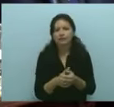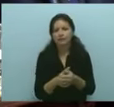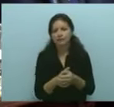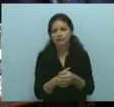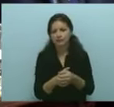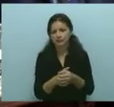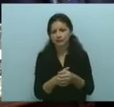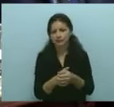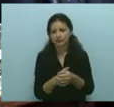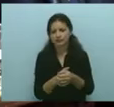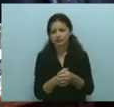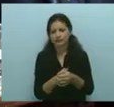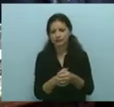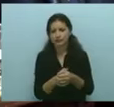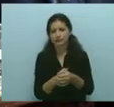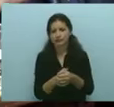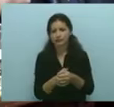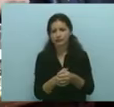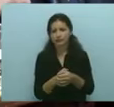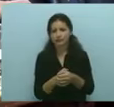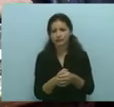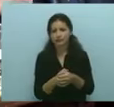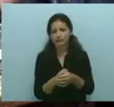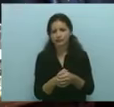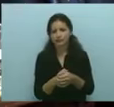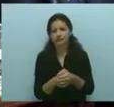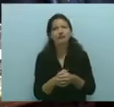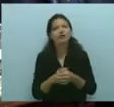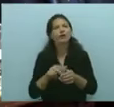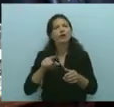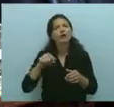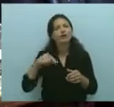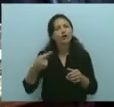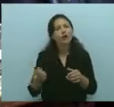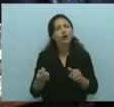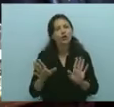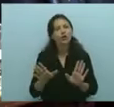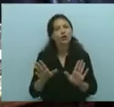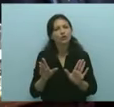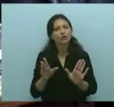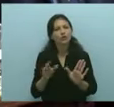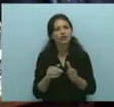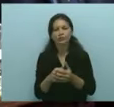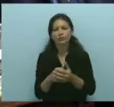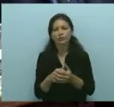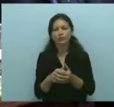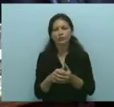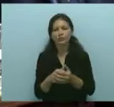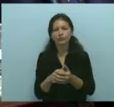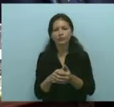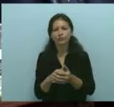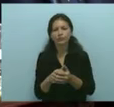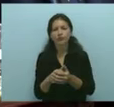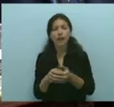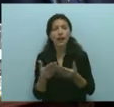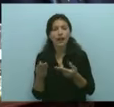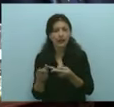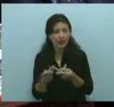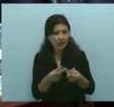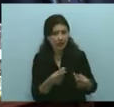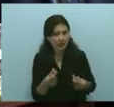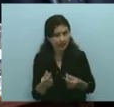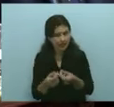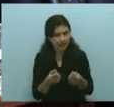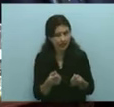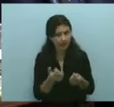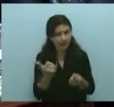a lo que se abona el personal activo. Aquí hay una razón financiera, lo explicó con toda claridad Gordano, la caja para financiar en el mismo